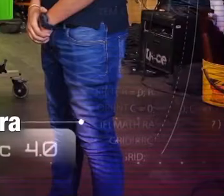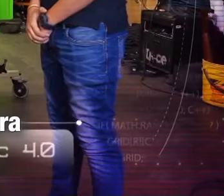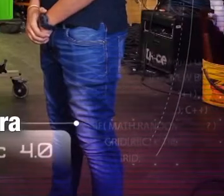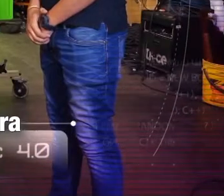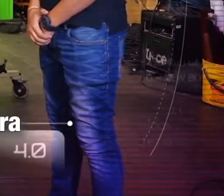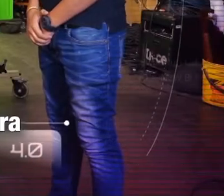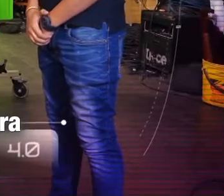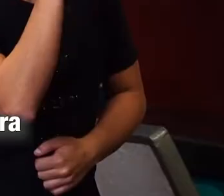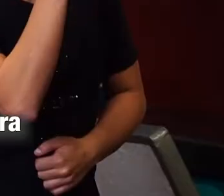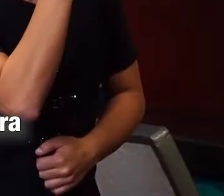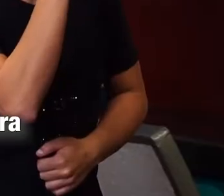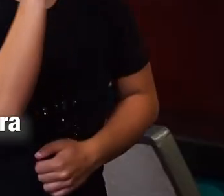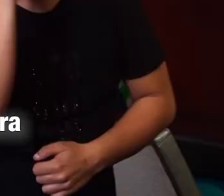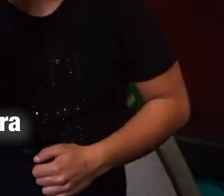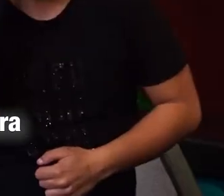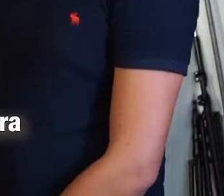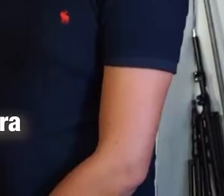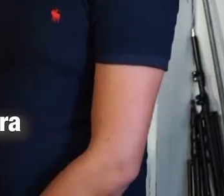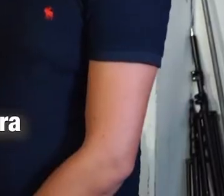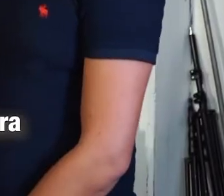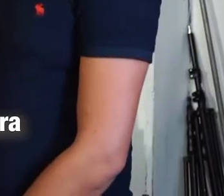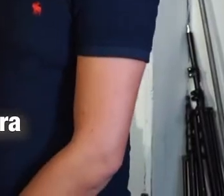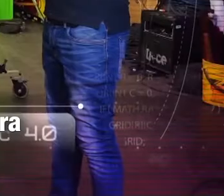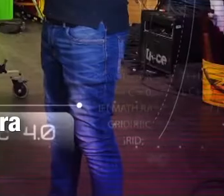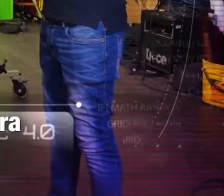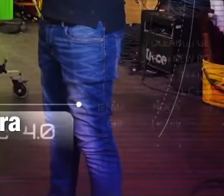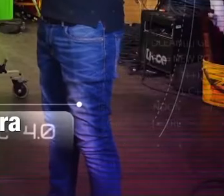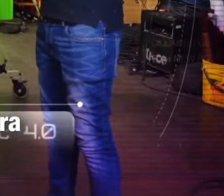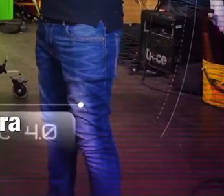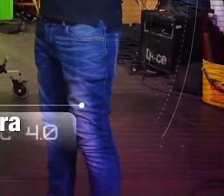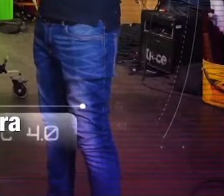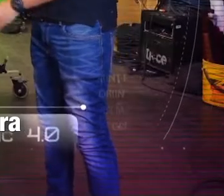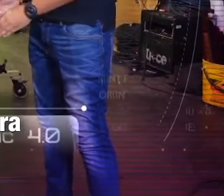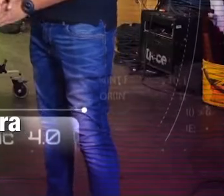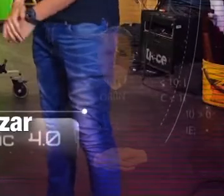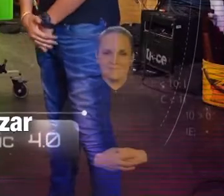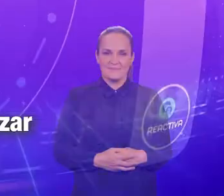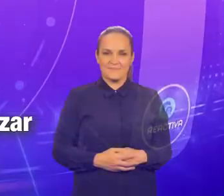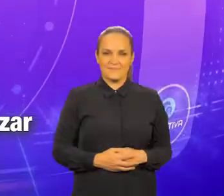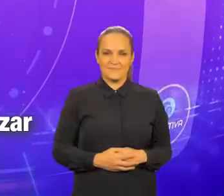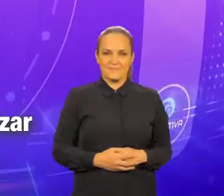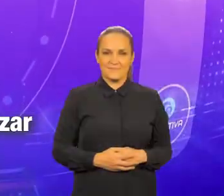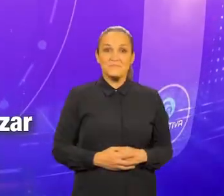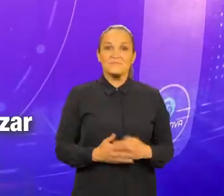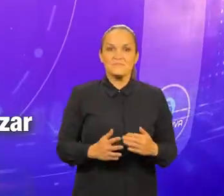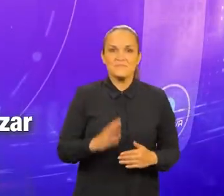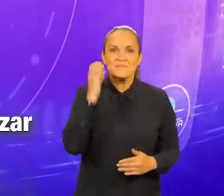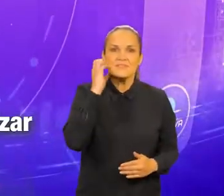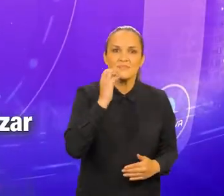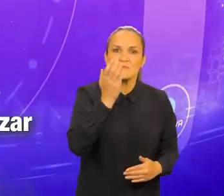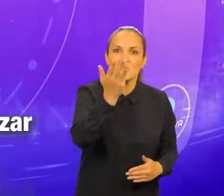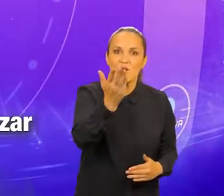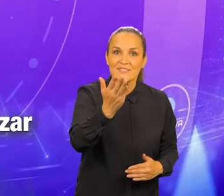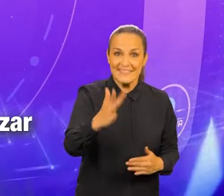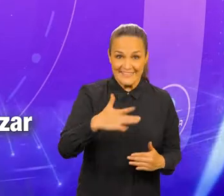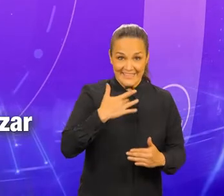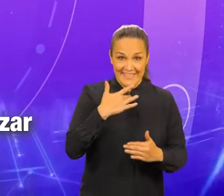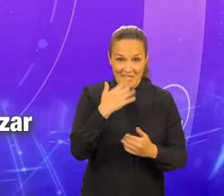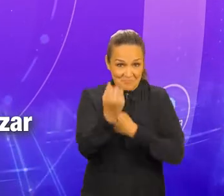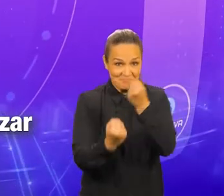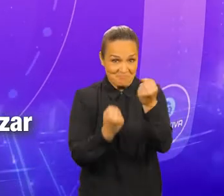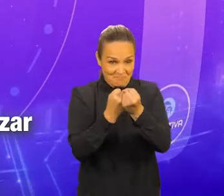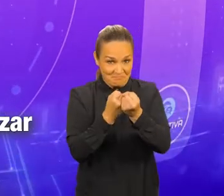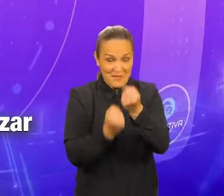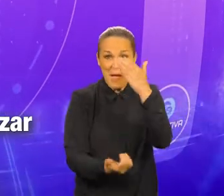es cámara y la tercera es acción. Bien. Simón, ¿ahora sí sientes que puedes